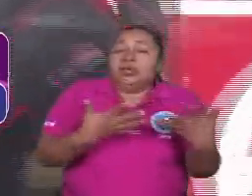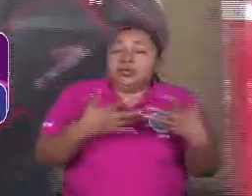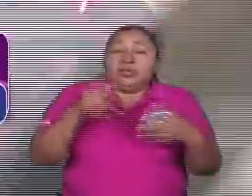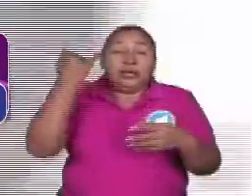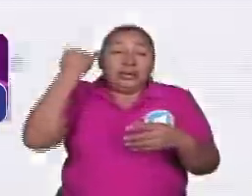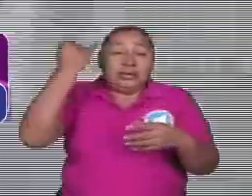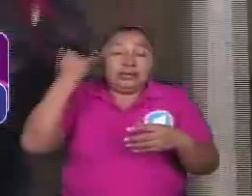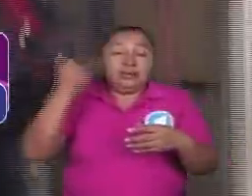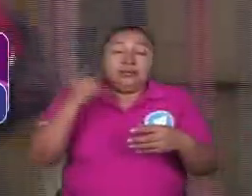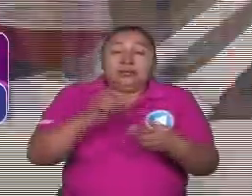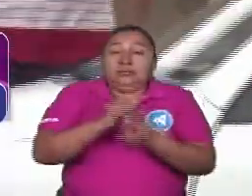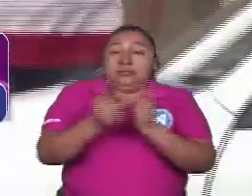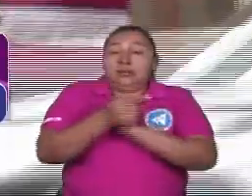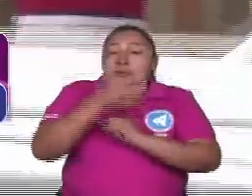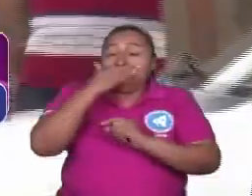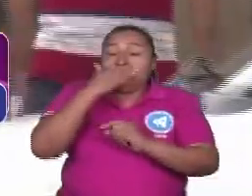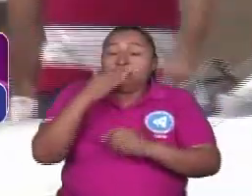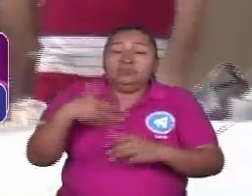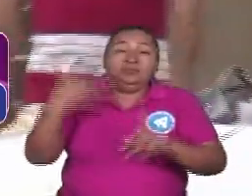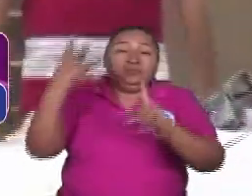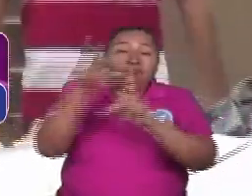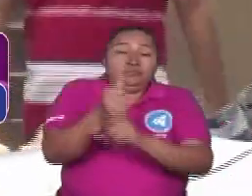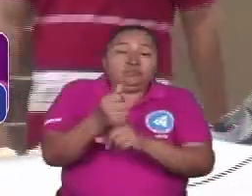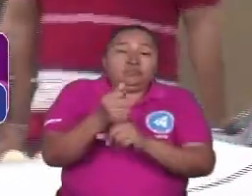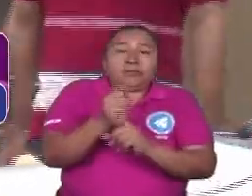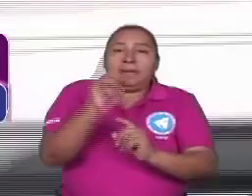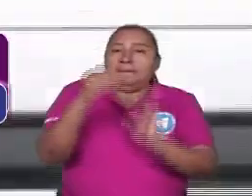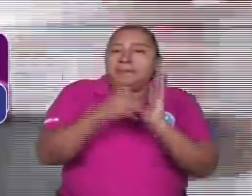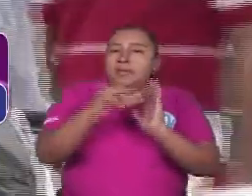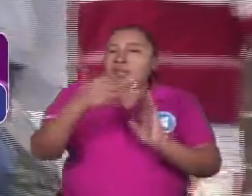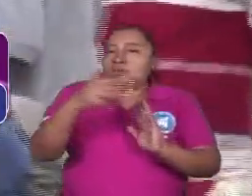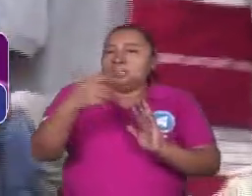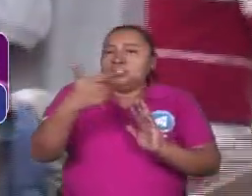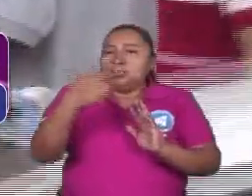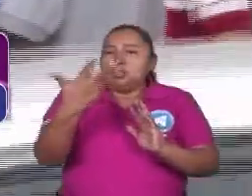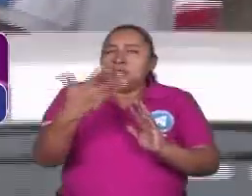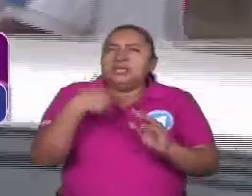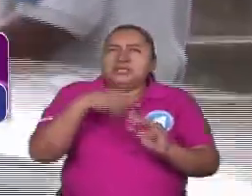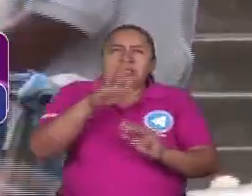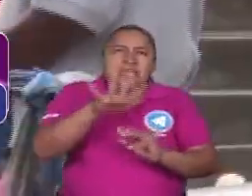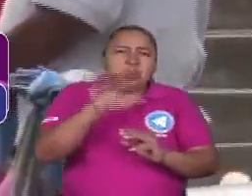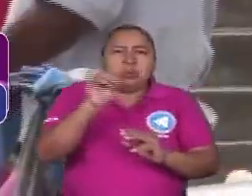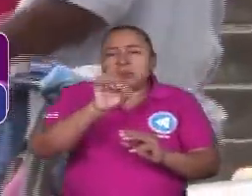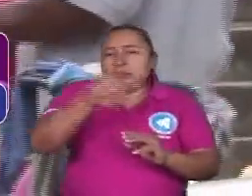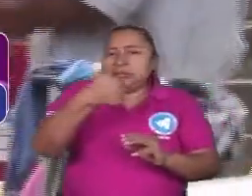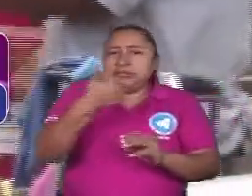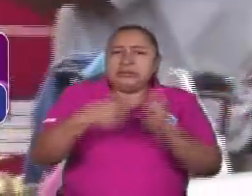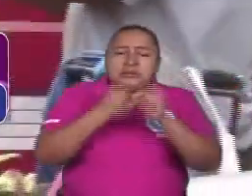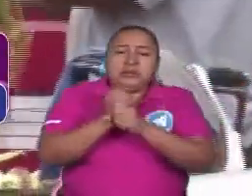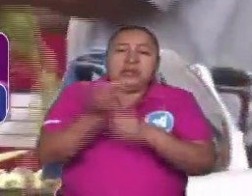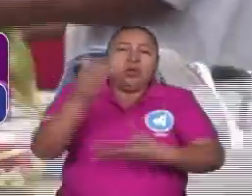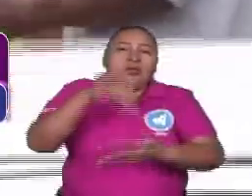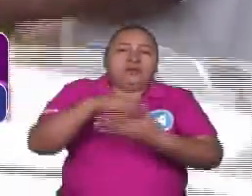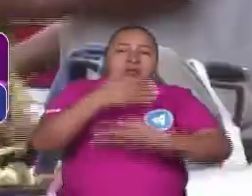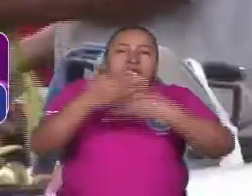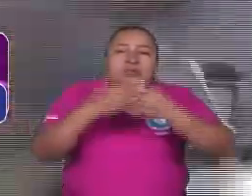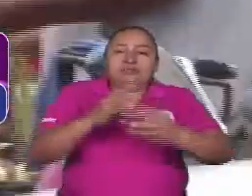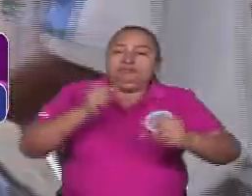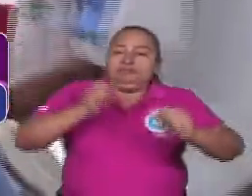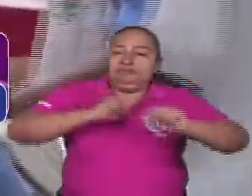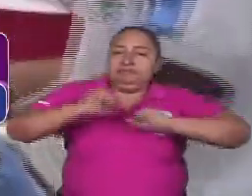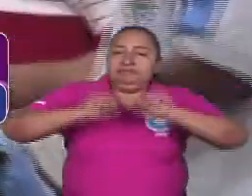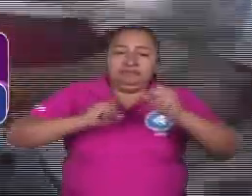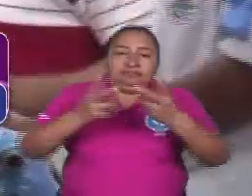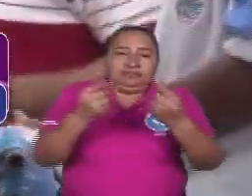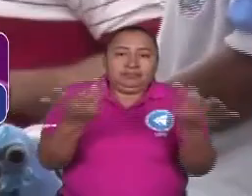planteamientos de la revolución a la conquista, en el 79 se planteaba de 5 o 6 años para reconstruir y reactivar totalmente la economía,